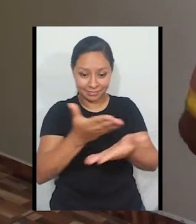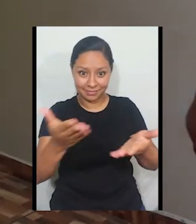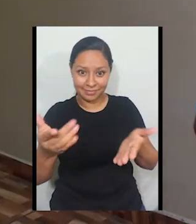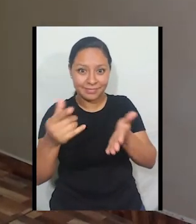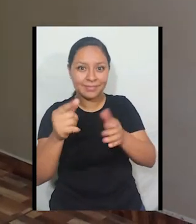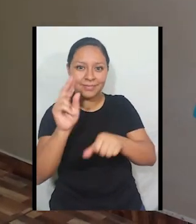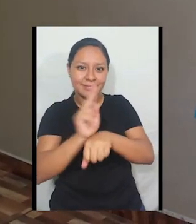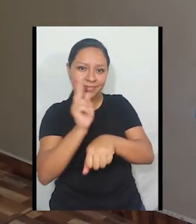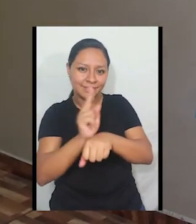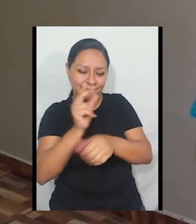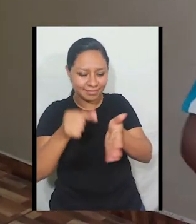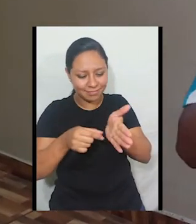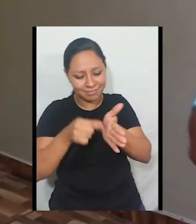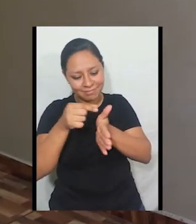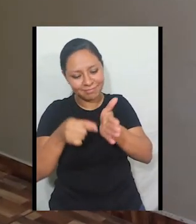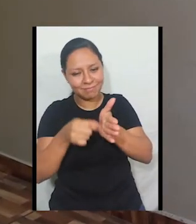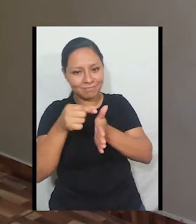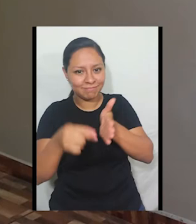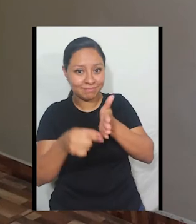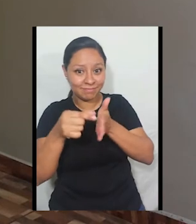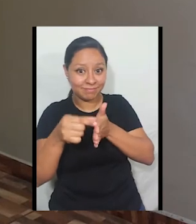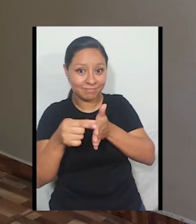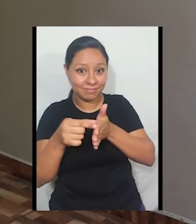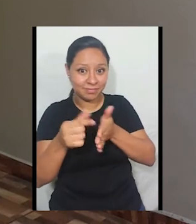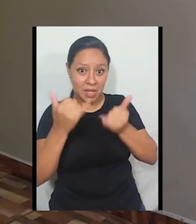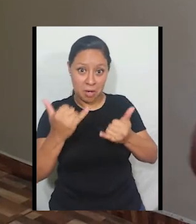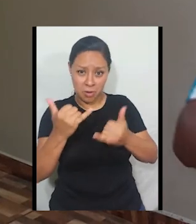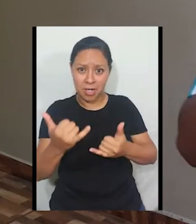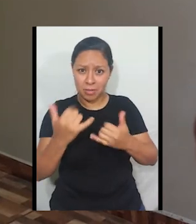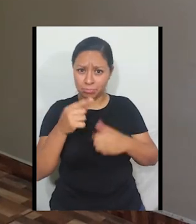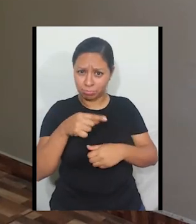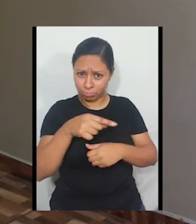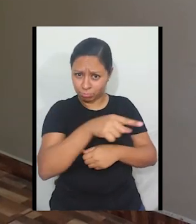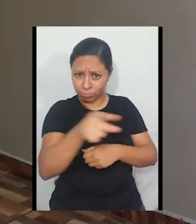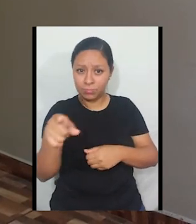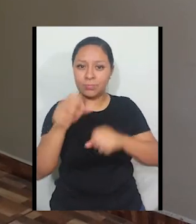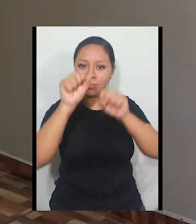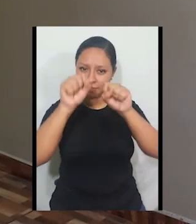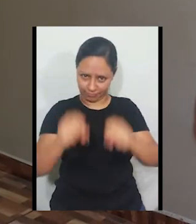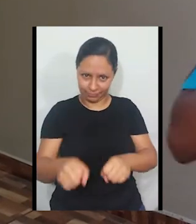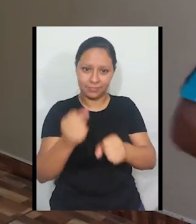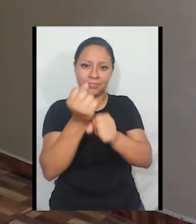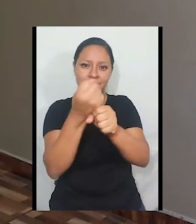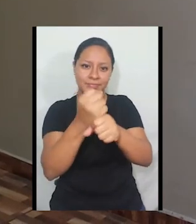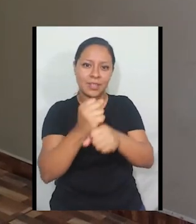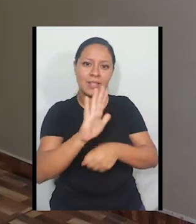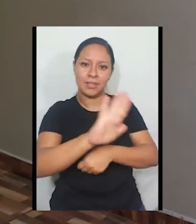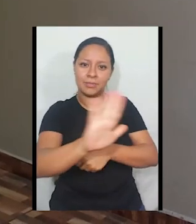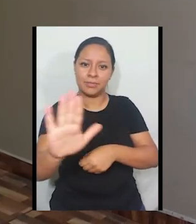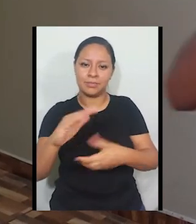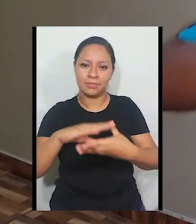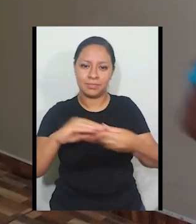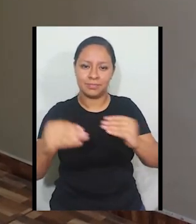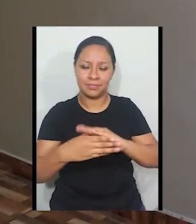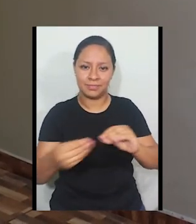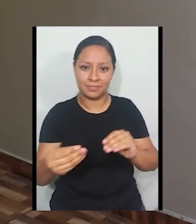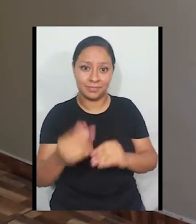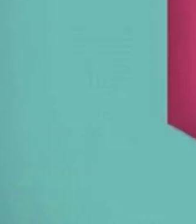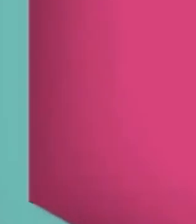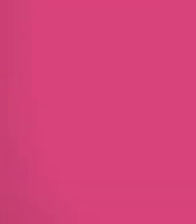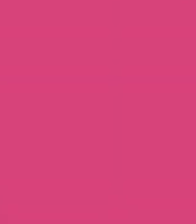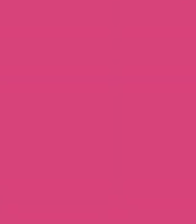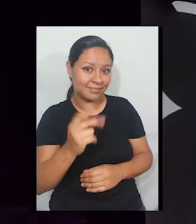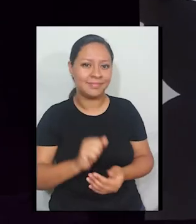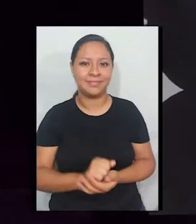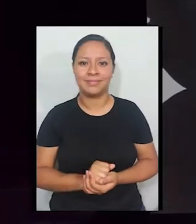sombras con nuestras figuras y que ustedes de aquí en adelante puedan hacer sus propias historias. Vamos a ver nuestra